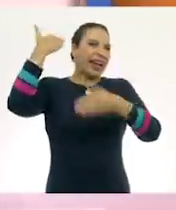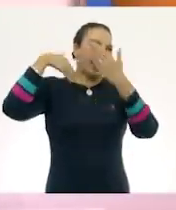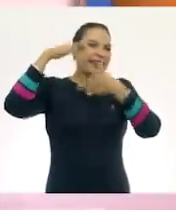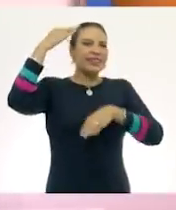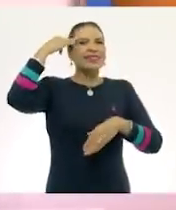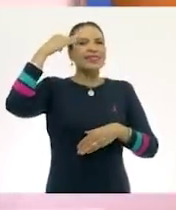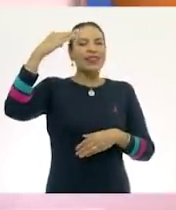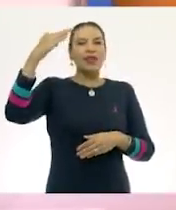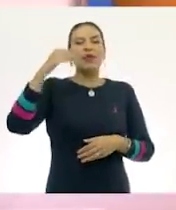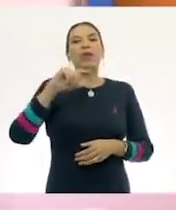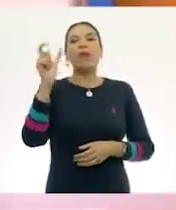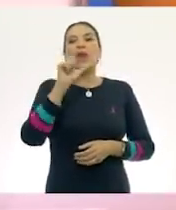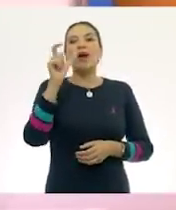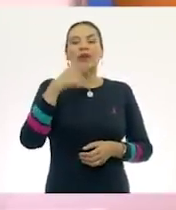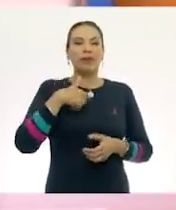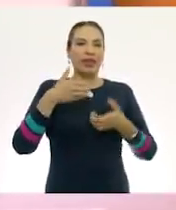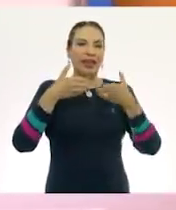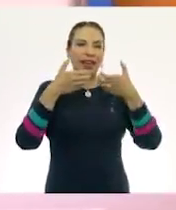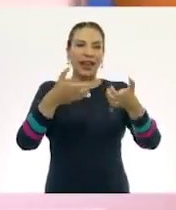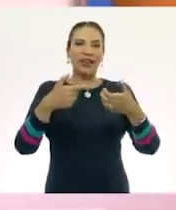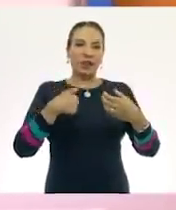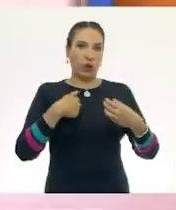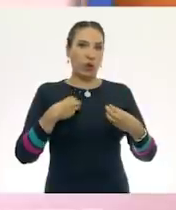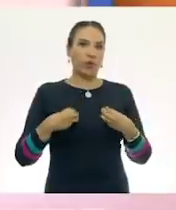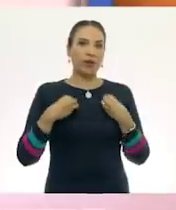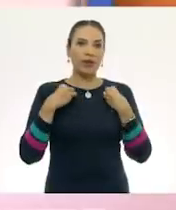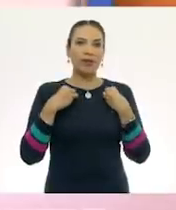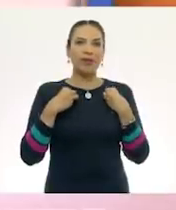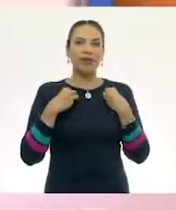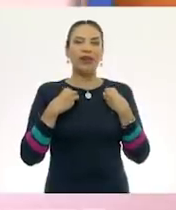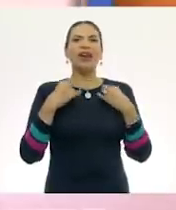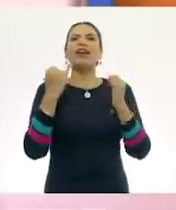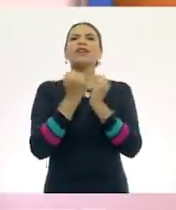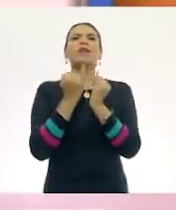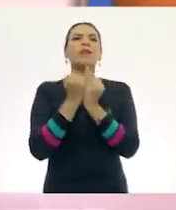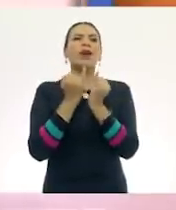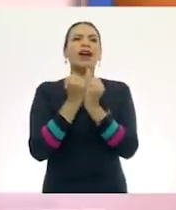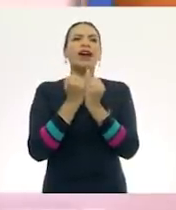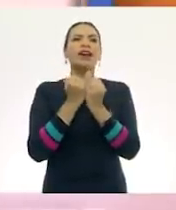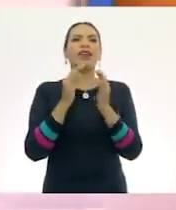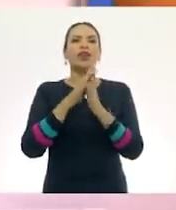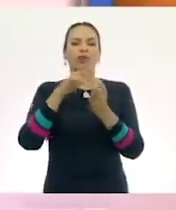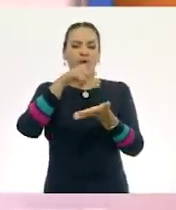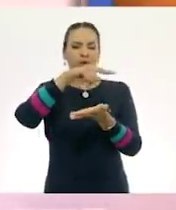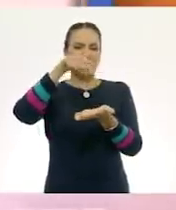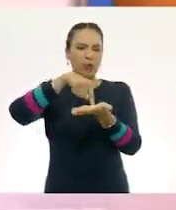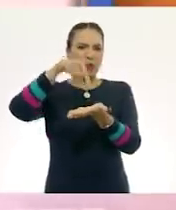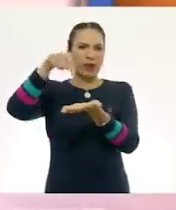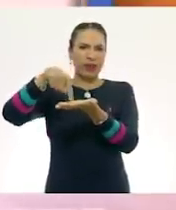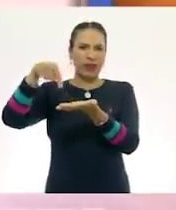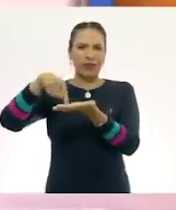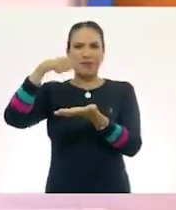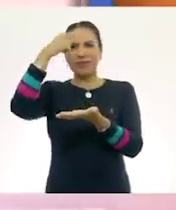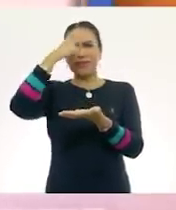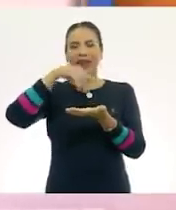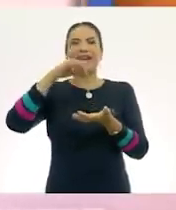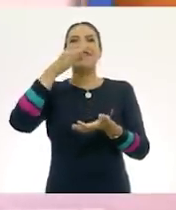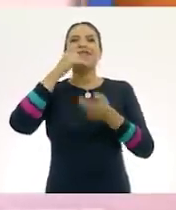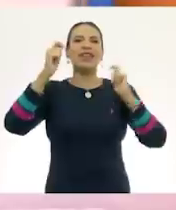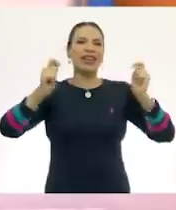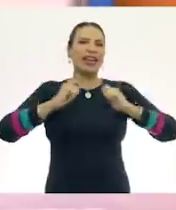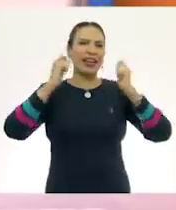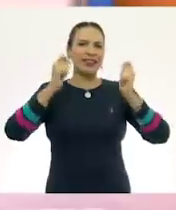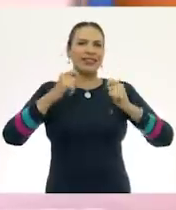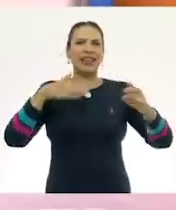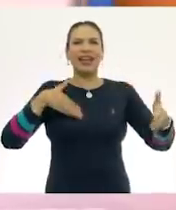cuando por mi calle donde yo vivía ponían igual, así unos puestecitos, precisamente para festejar estas